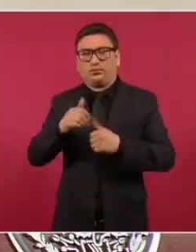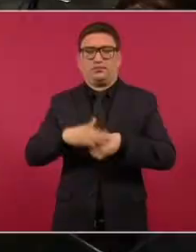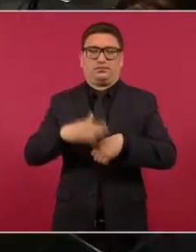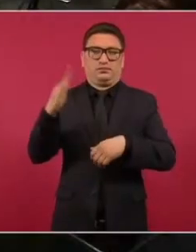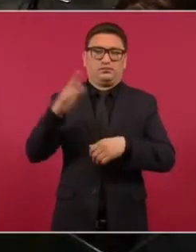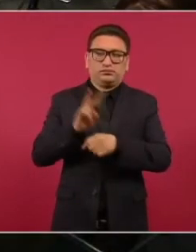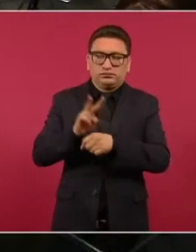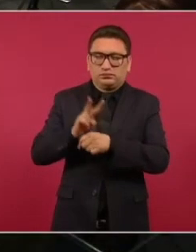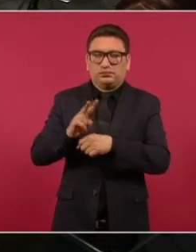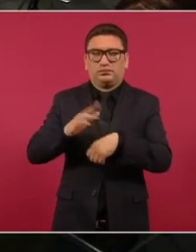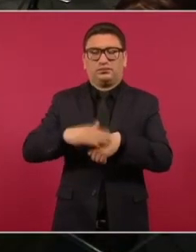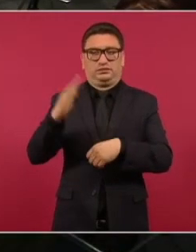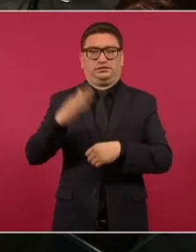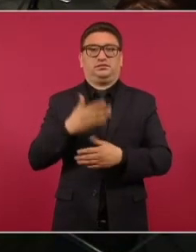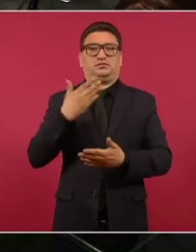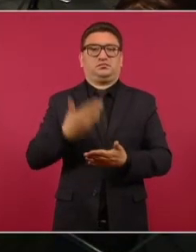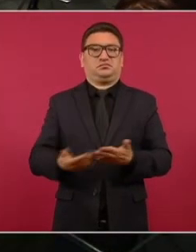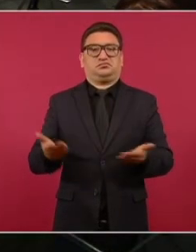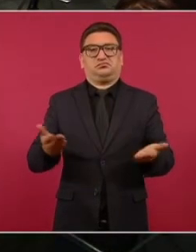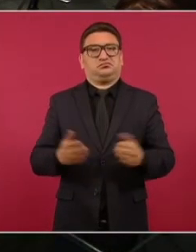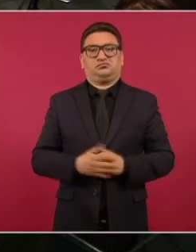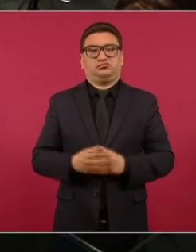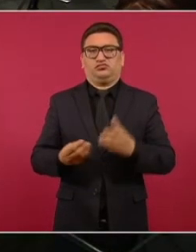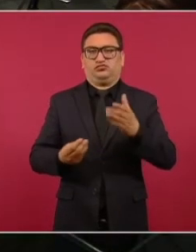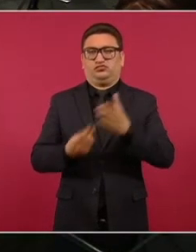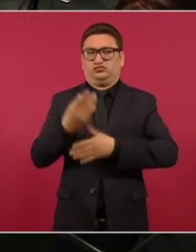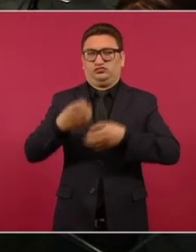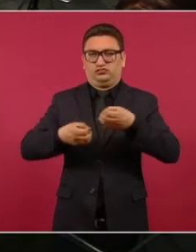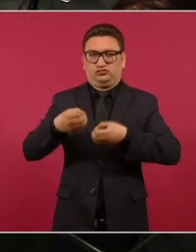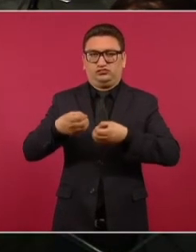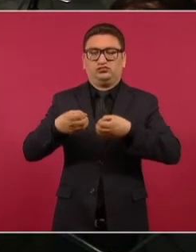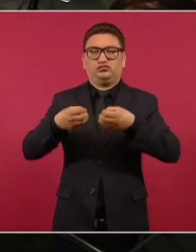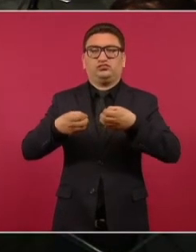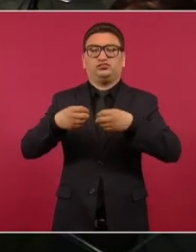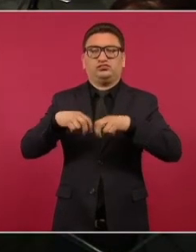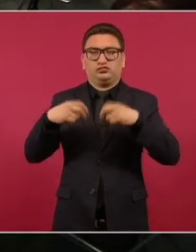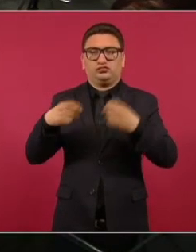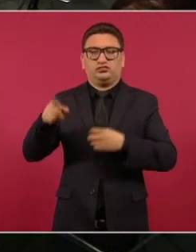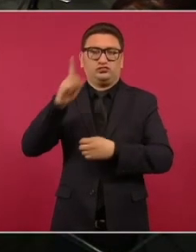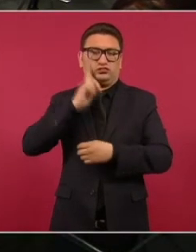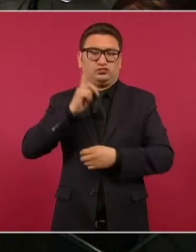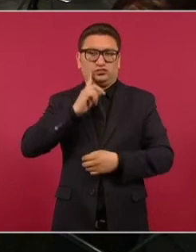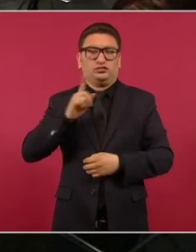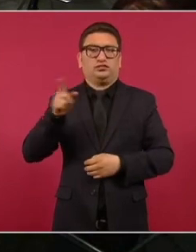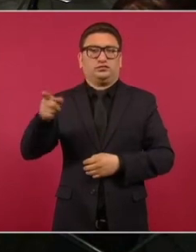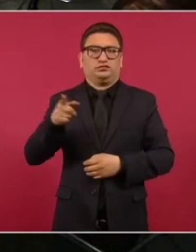vigilancia. Ahora que llegó la nueva ministra declara